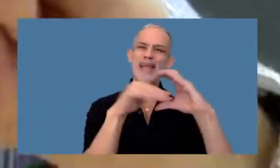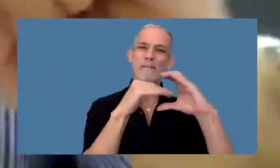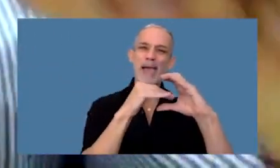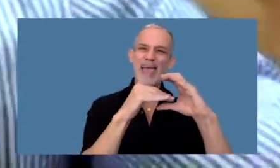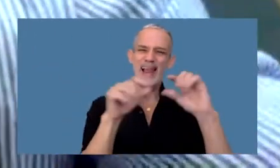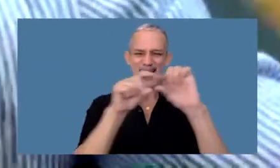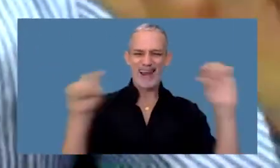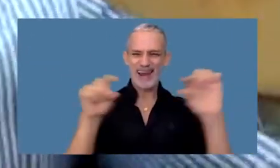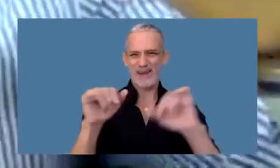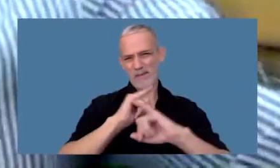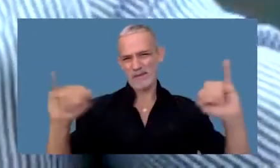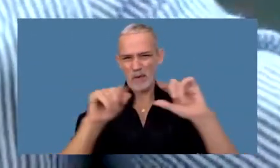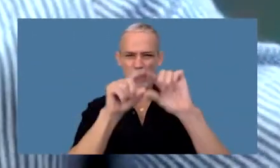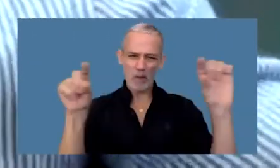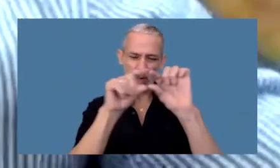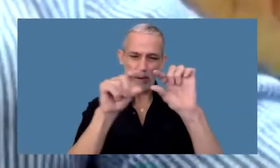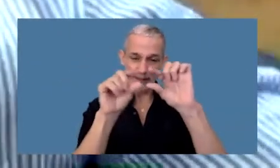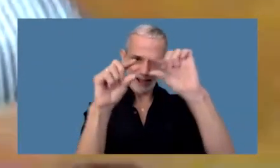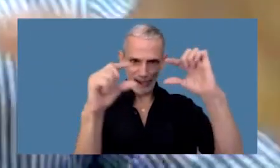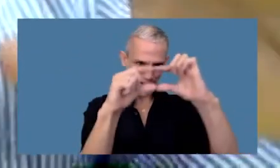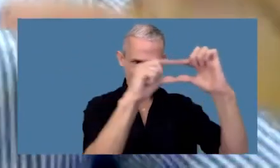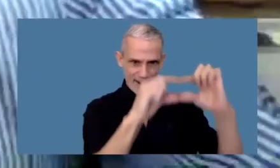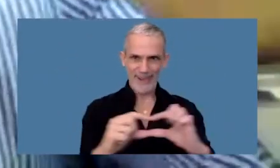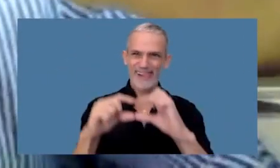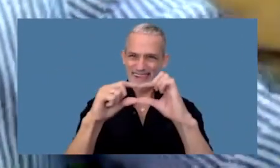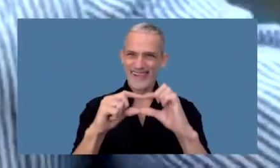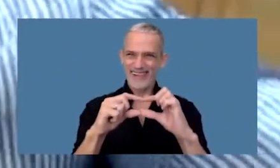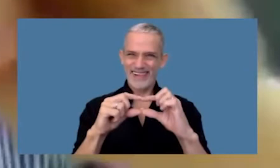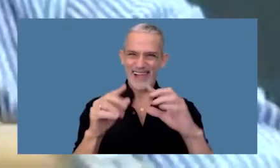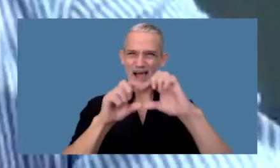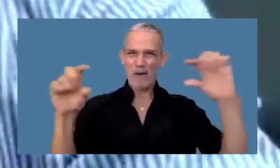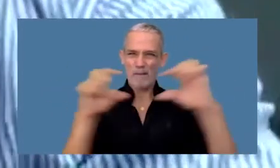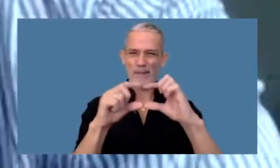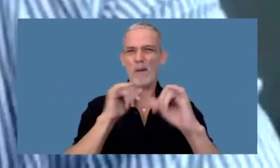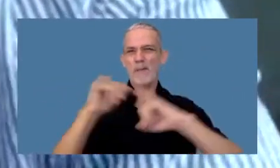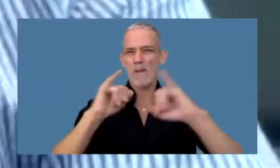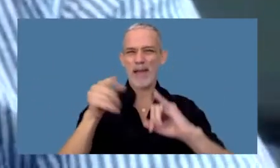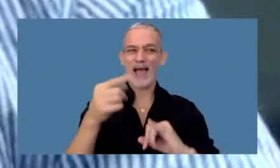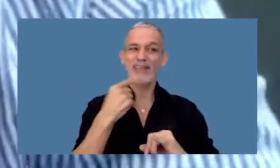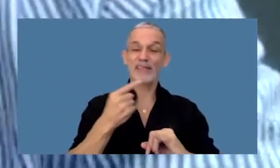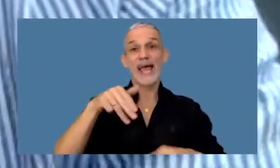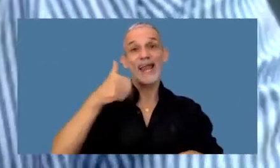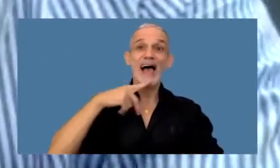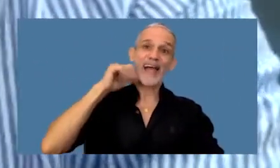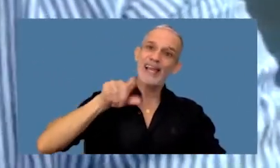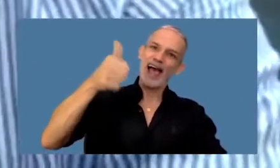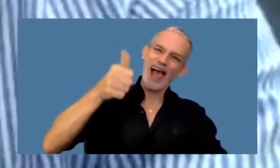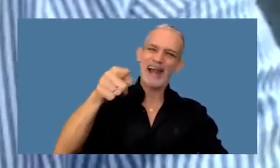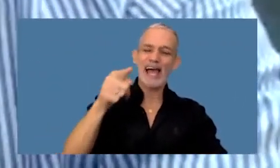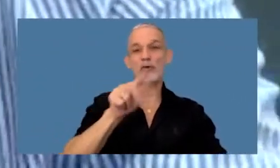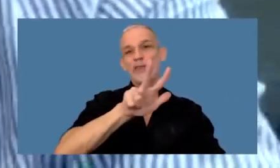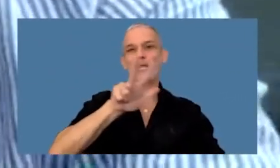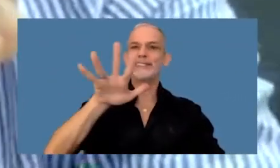banner es un aviso de esos que navegan cuando van navegando y les aparece que dice Natalia ganate un